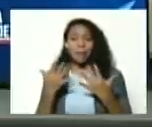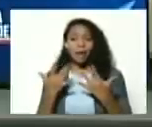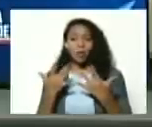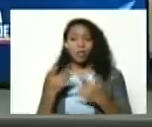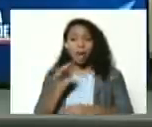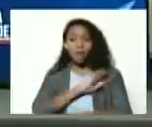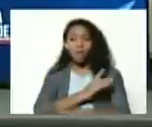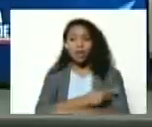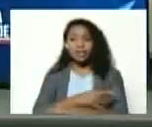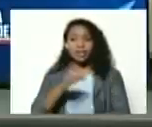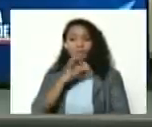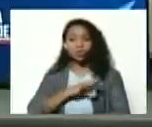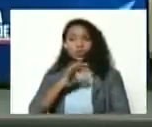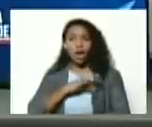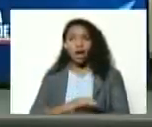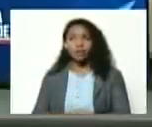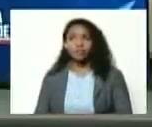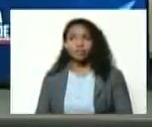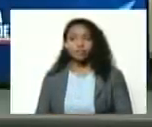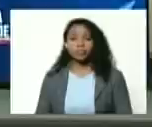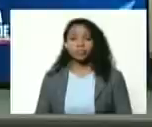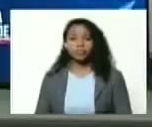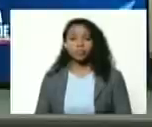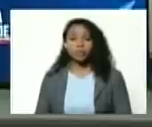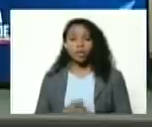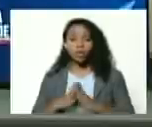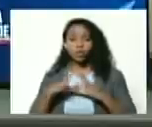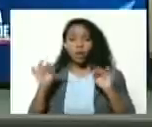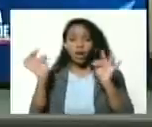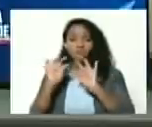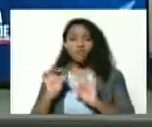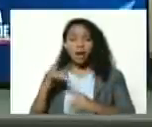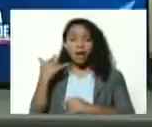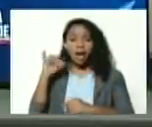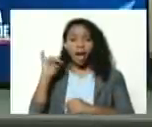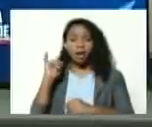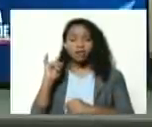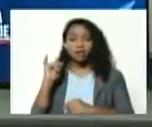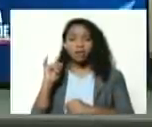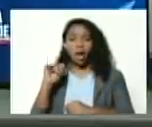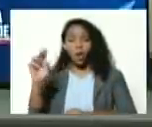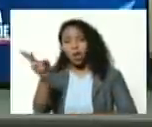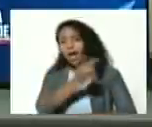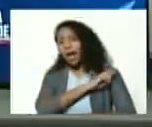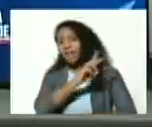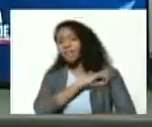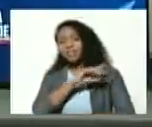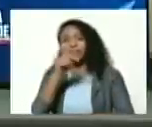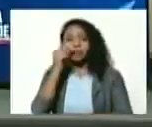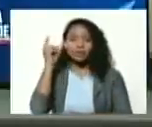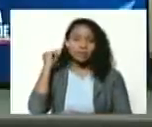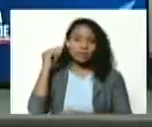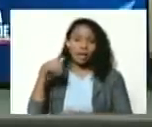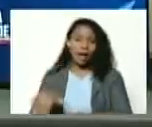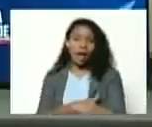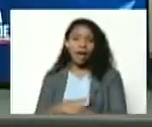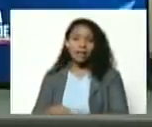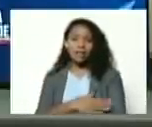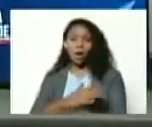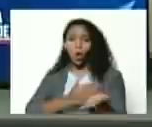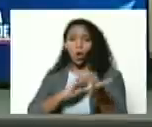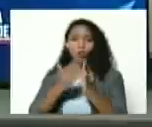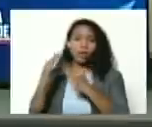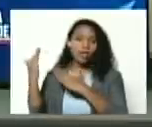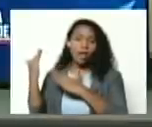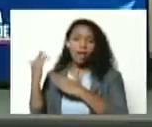las fuerzas sociales por todas las vías que tenemos a los jefes y jefas de calle comunidad